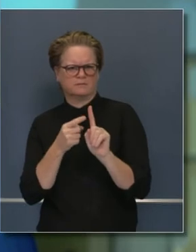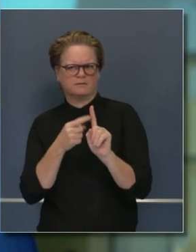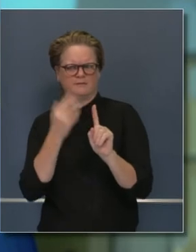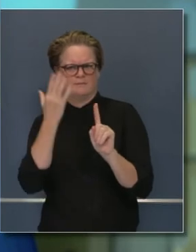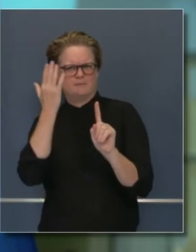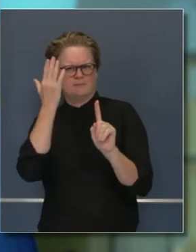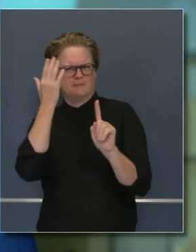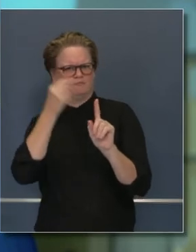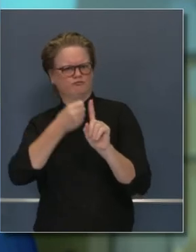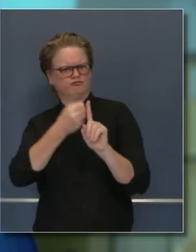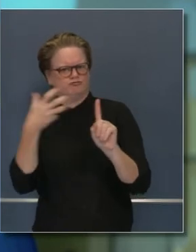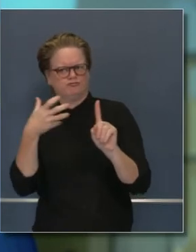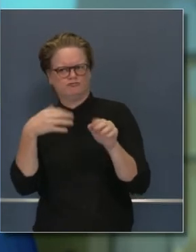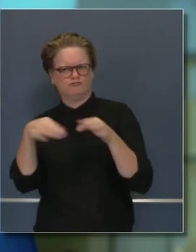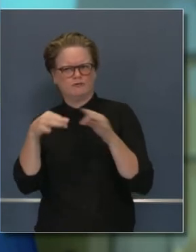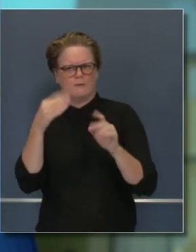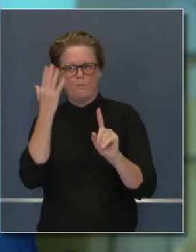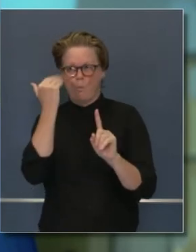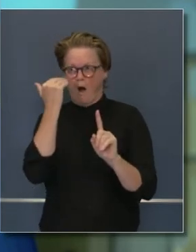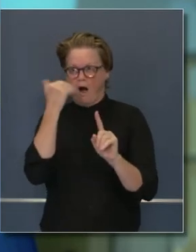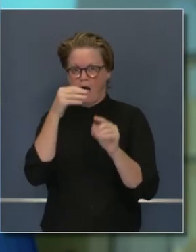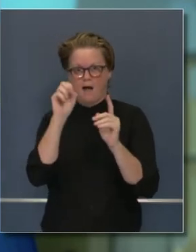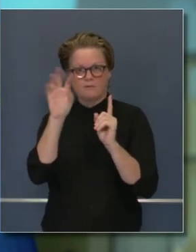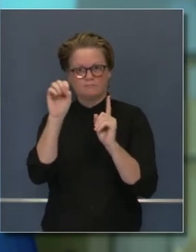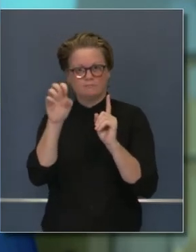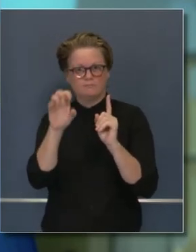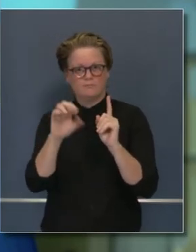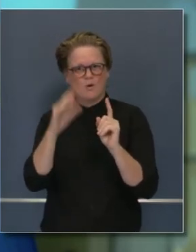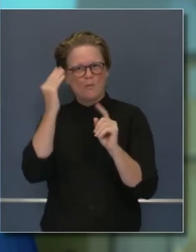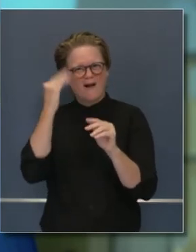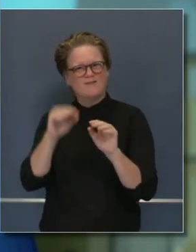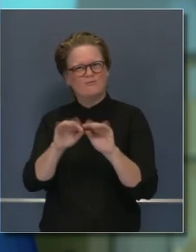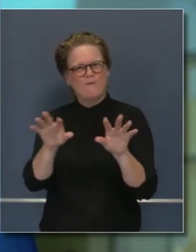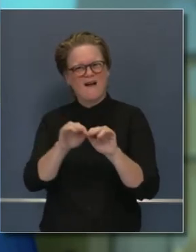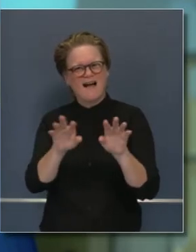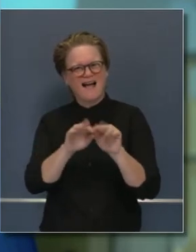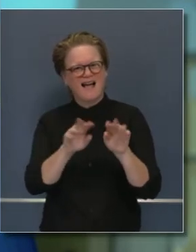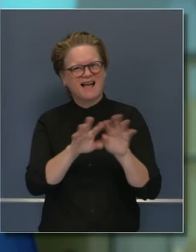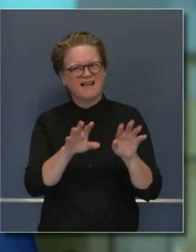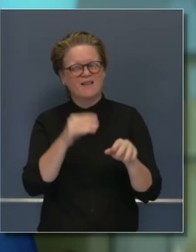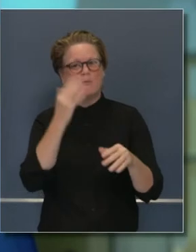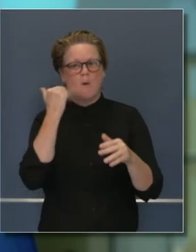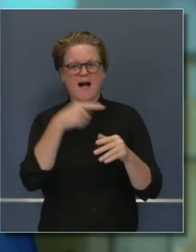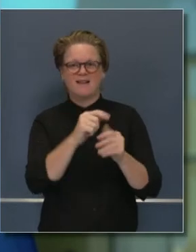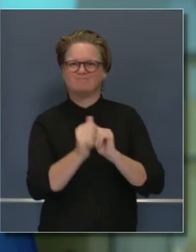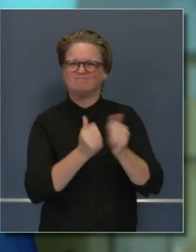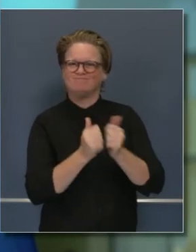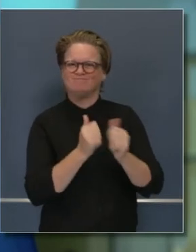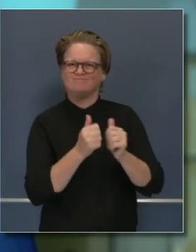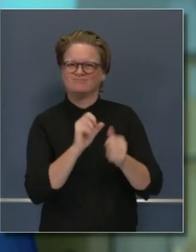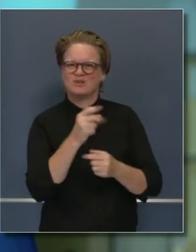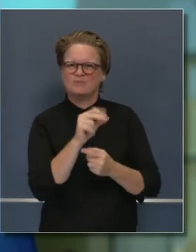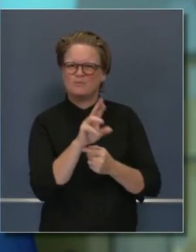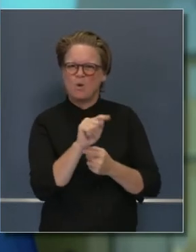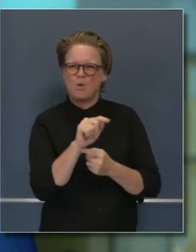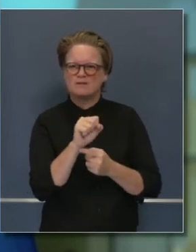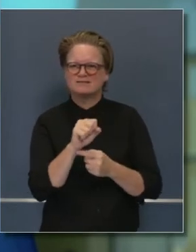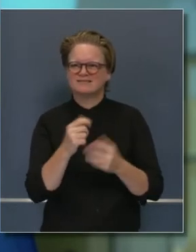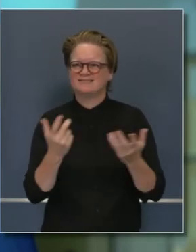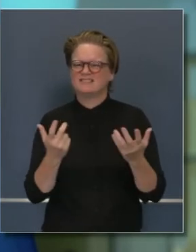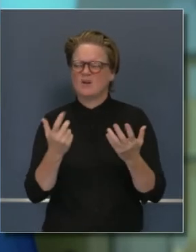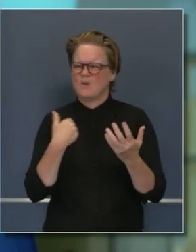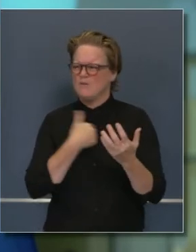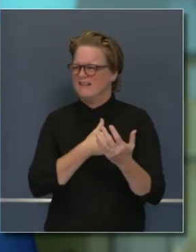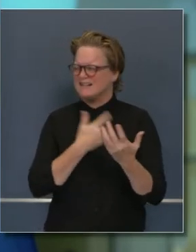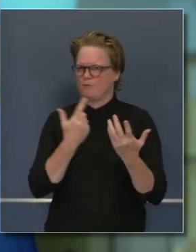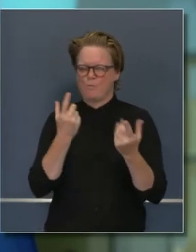detalle por los índices y la propagación en la comunidad. Tenemos las pautas. Pusimos mucho trabajo en esta